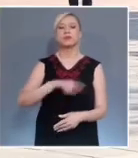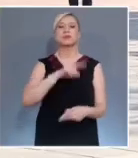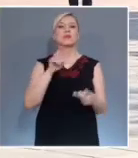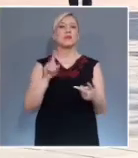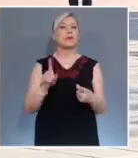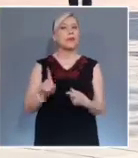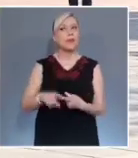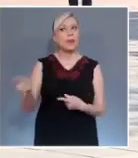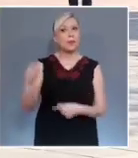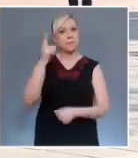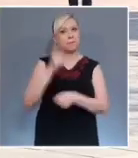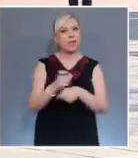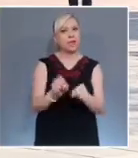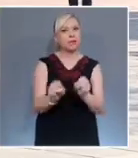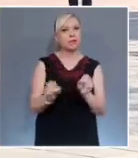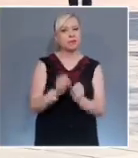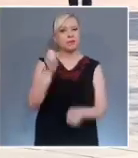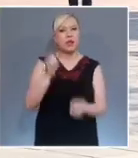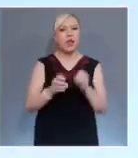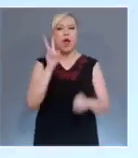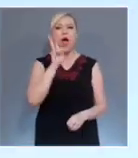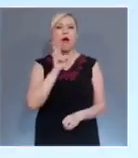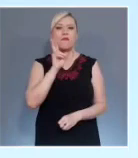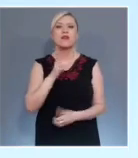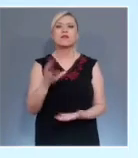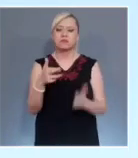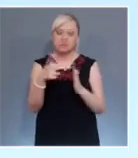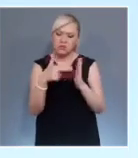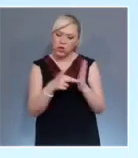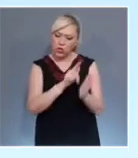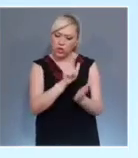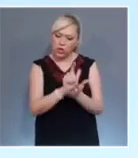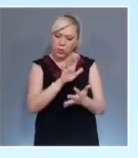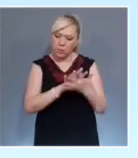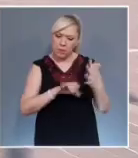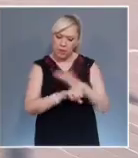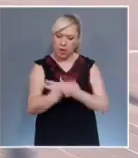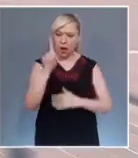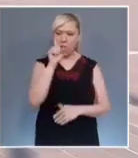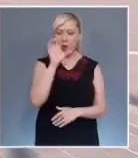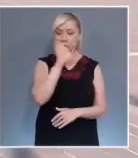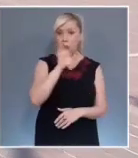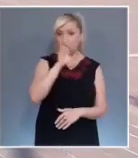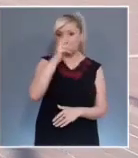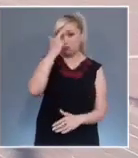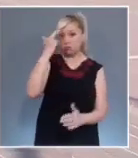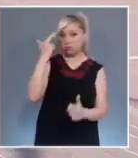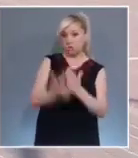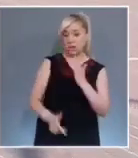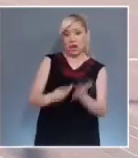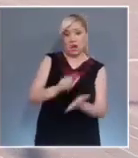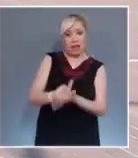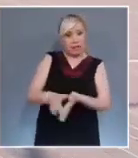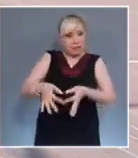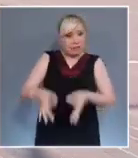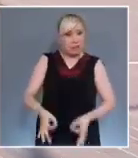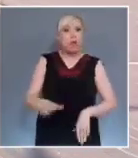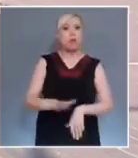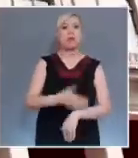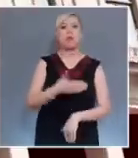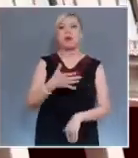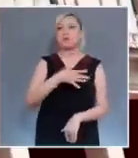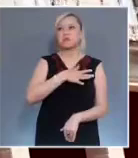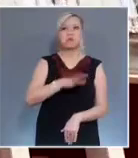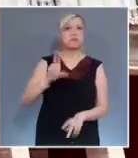si el Código Penal de Aguascalientes viola el principio de seguridad jurídica al negar sustitutivos de prisión para personas